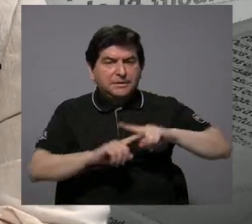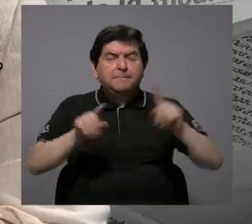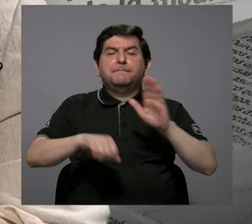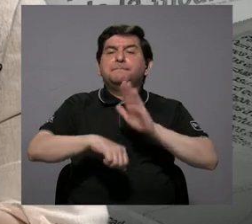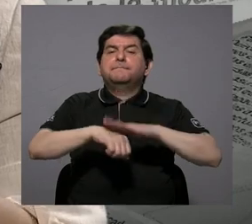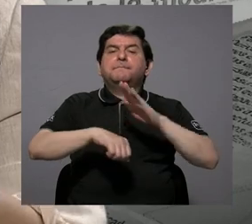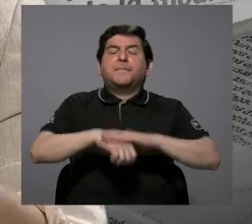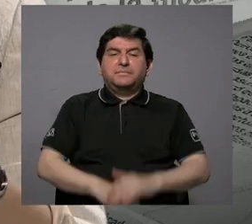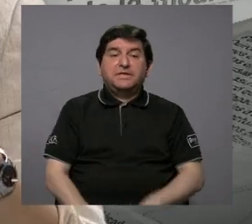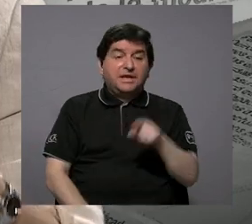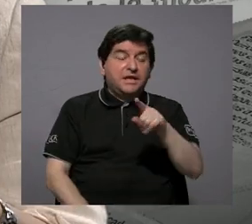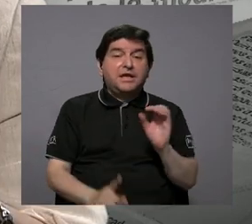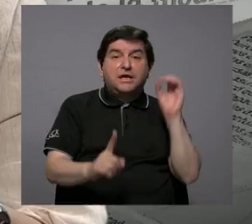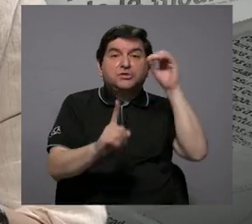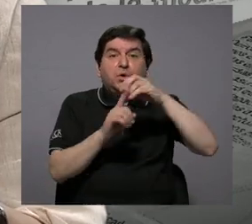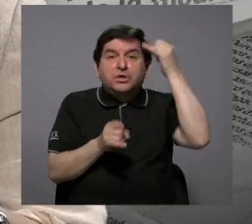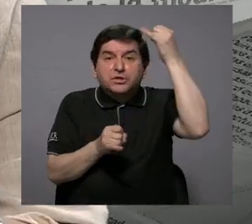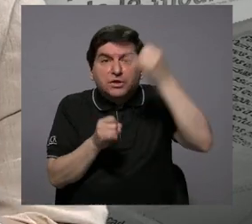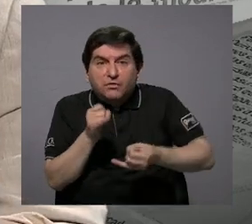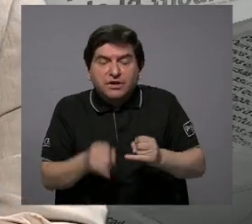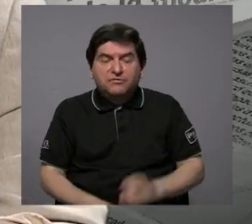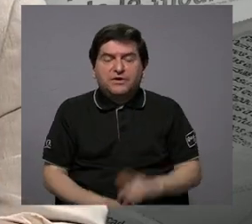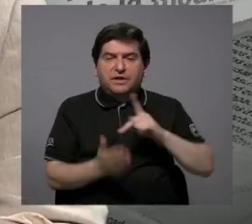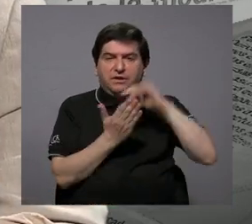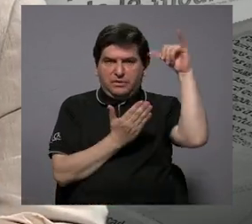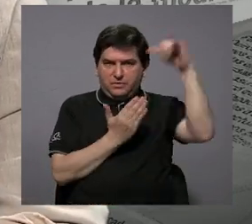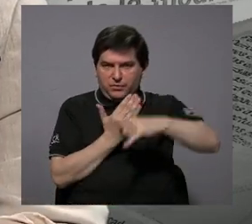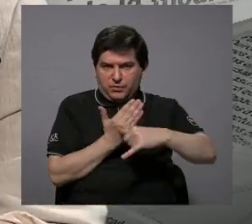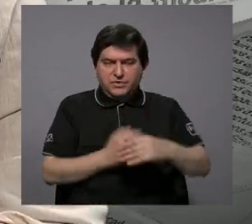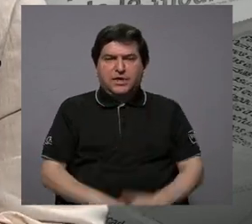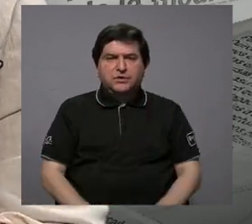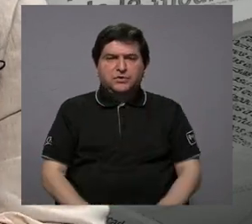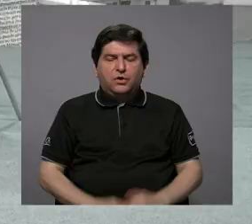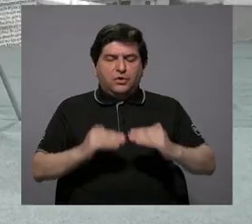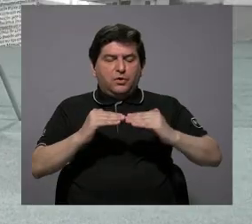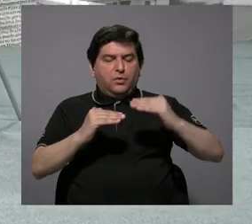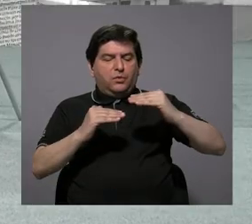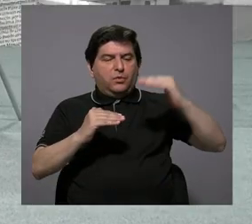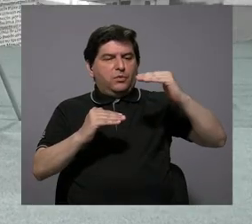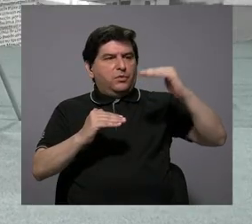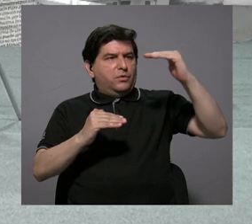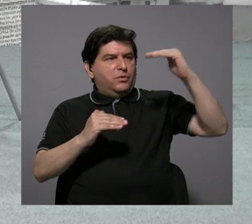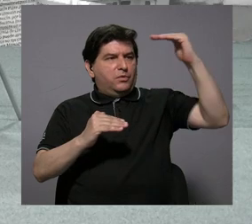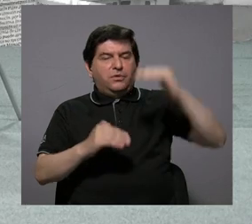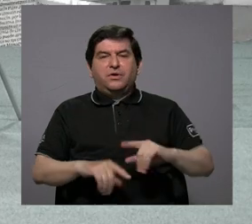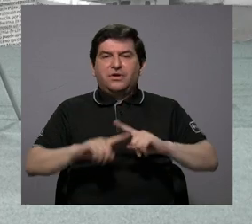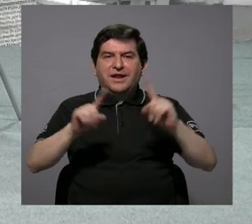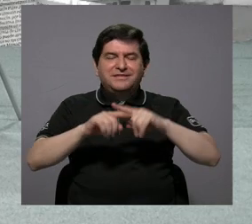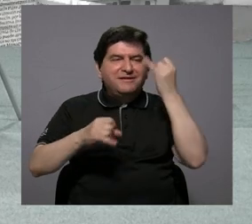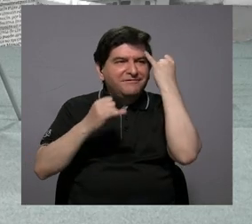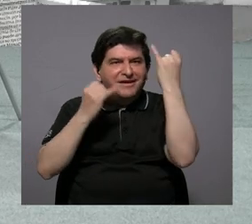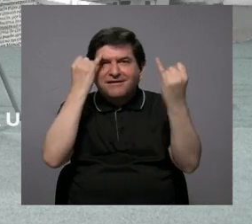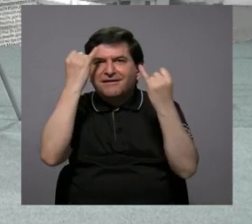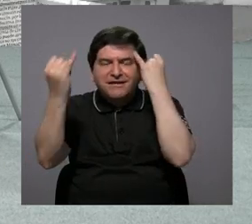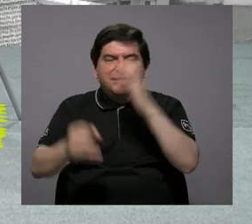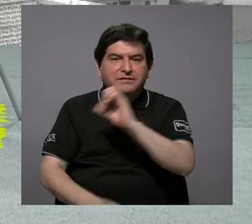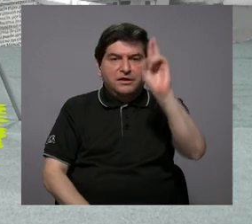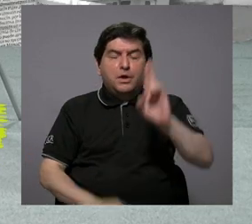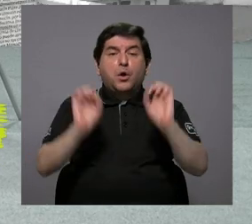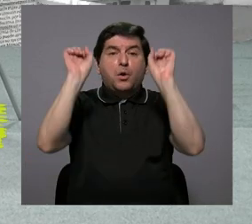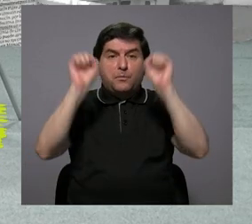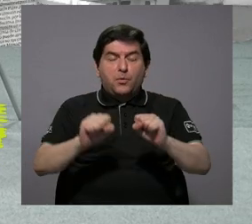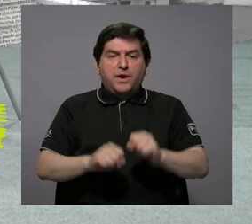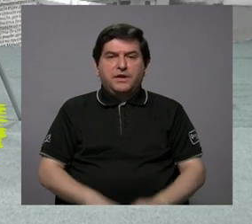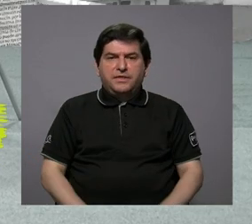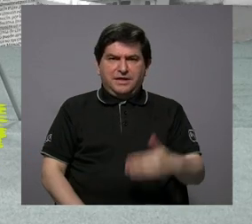taxis, nos va a permitir y ese es el objetivo al final cabo de este proyecto, escalar estas iniciativas